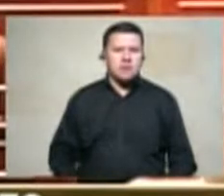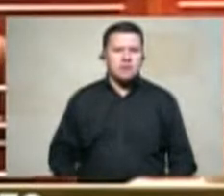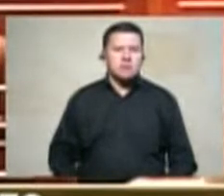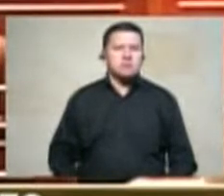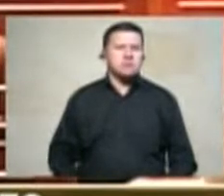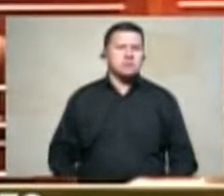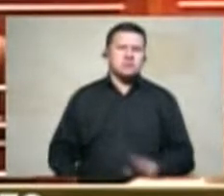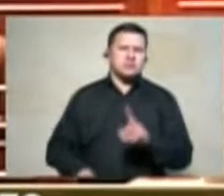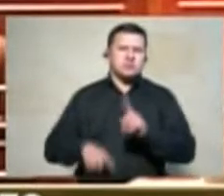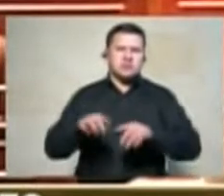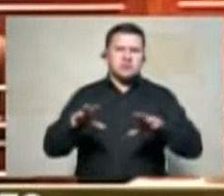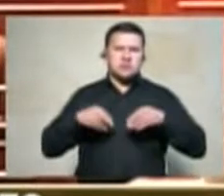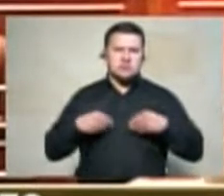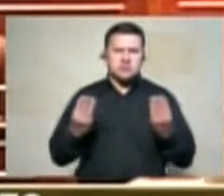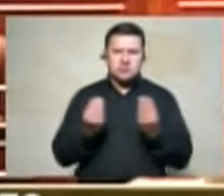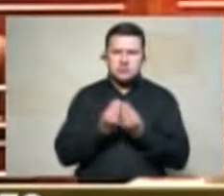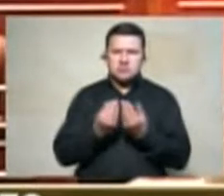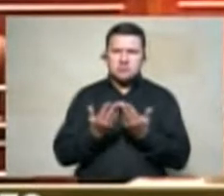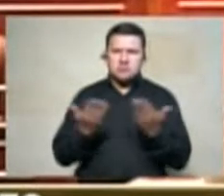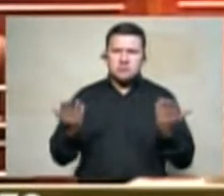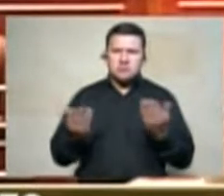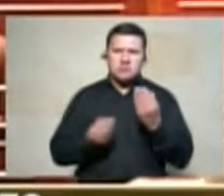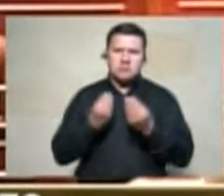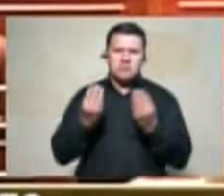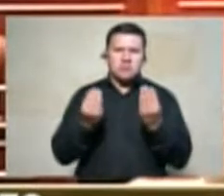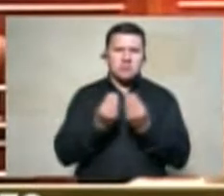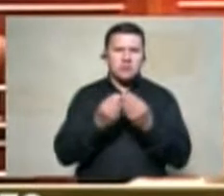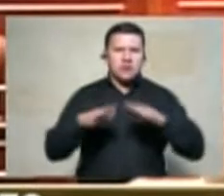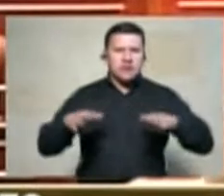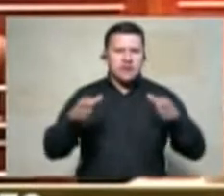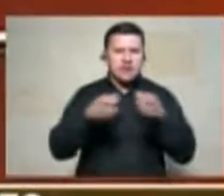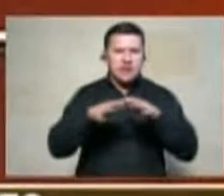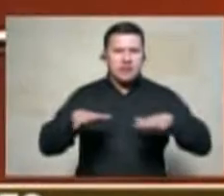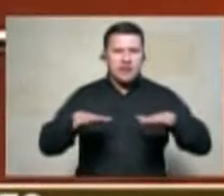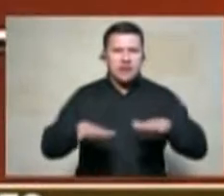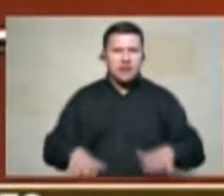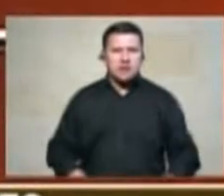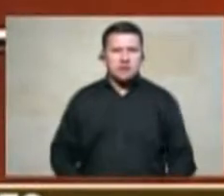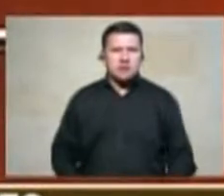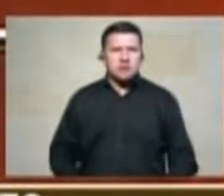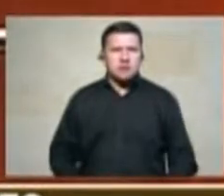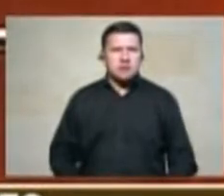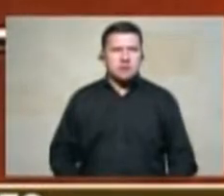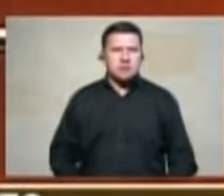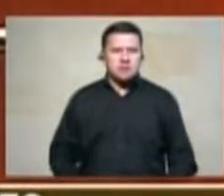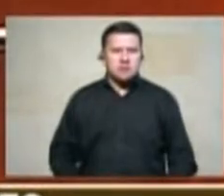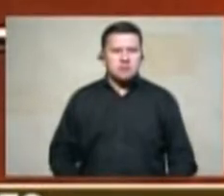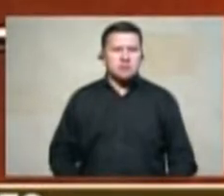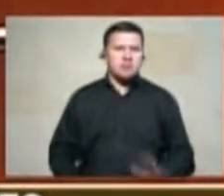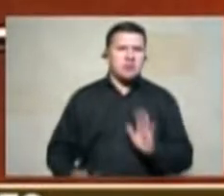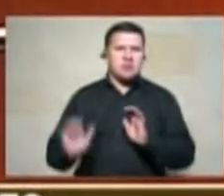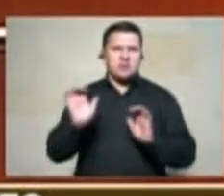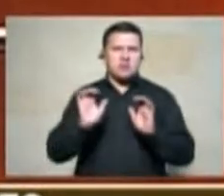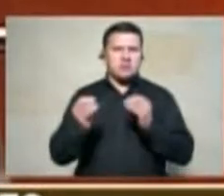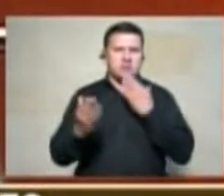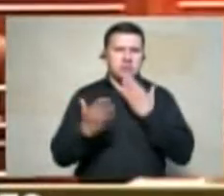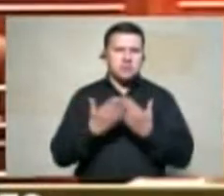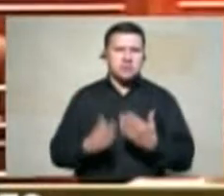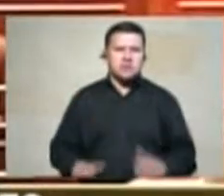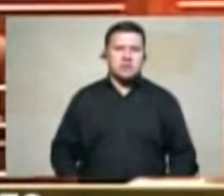esto es inadmisible nosotros tenemos que hacer algo urgente a pesar de que se opongan ministros que sabemos que se están oponiendo gracias